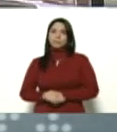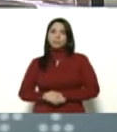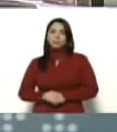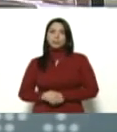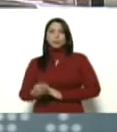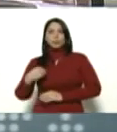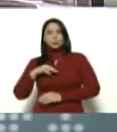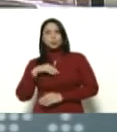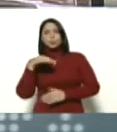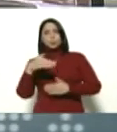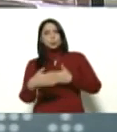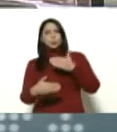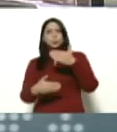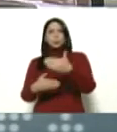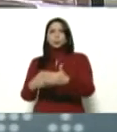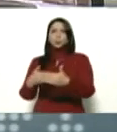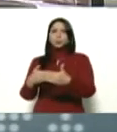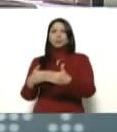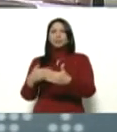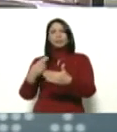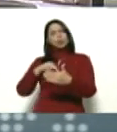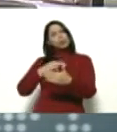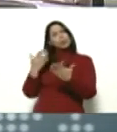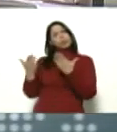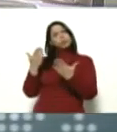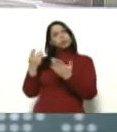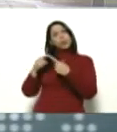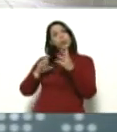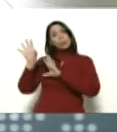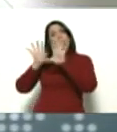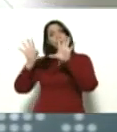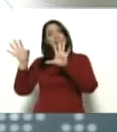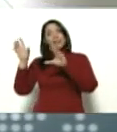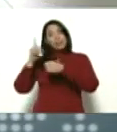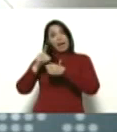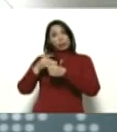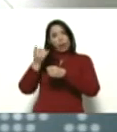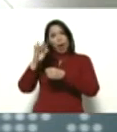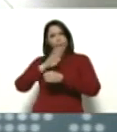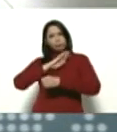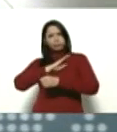Hemos avanzado mucho. Si nos comparamos con otros países, aquí tengo los datos de otros países.